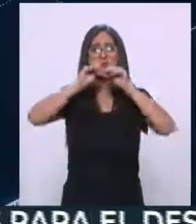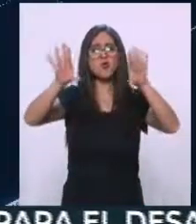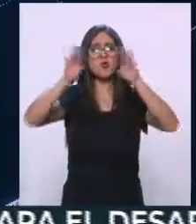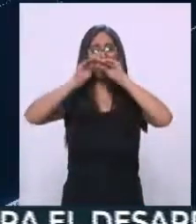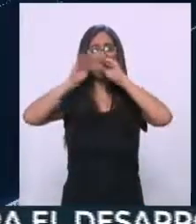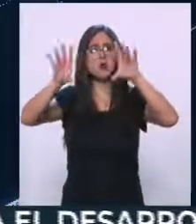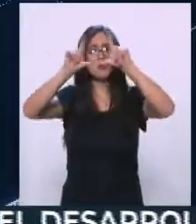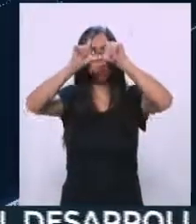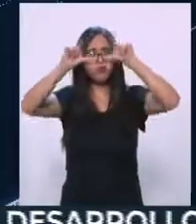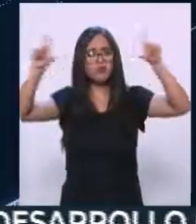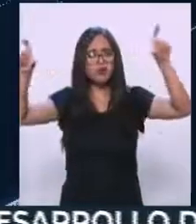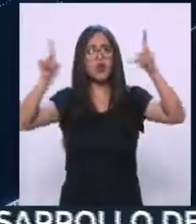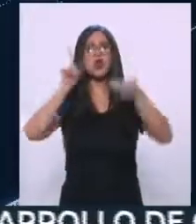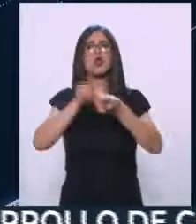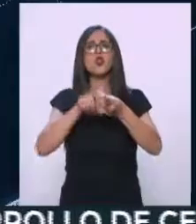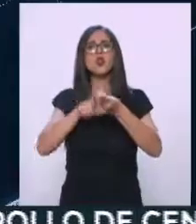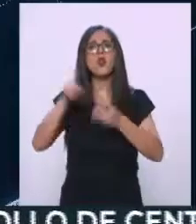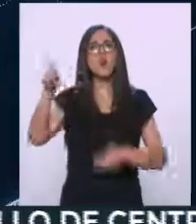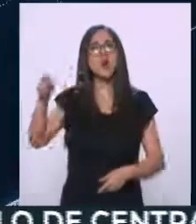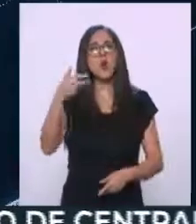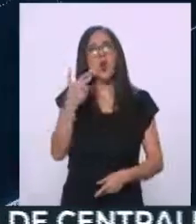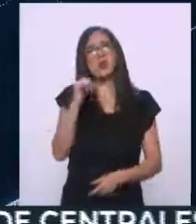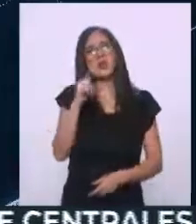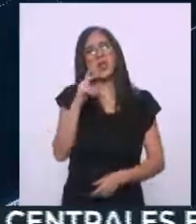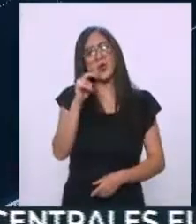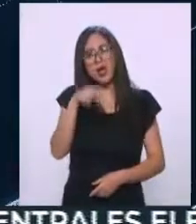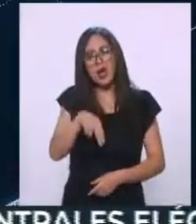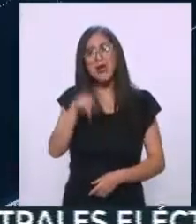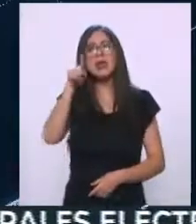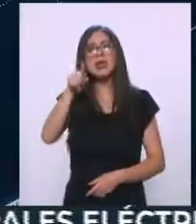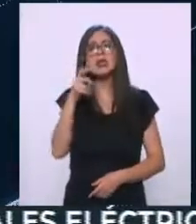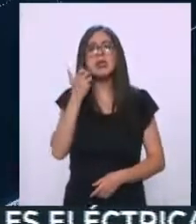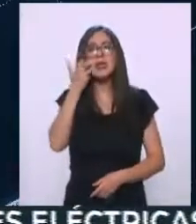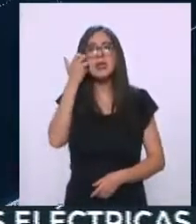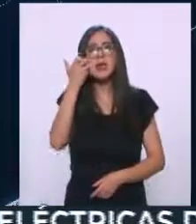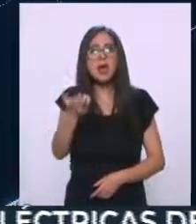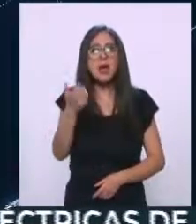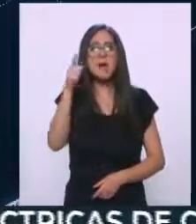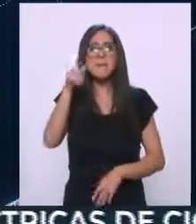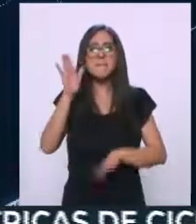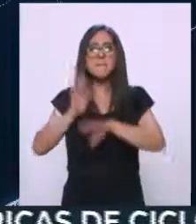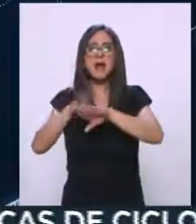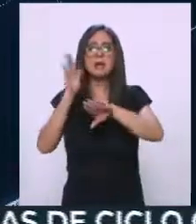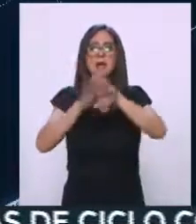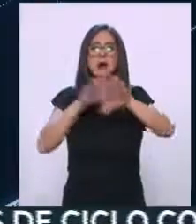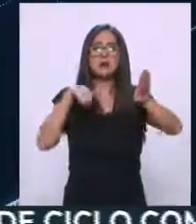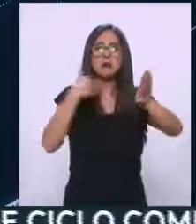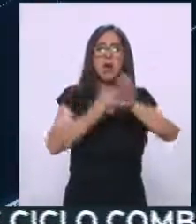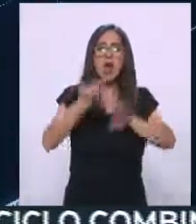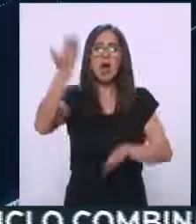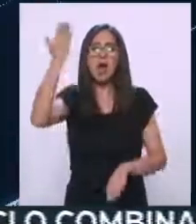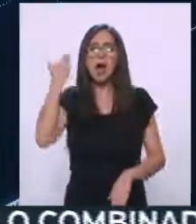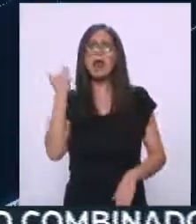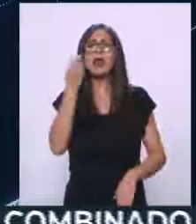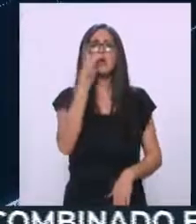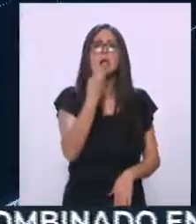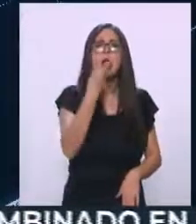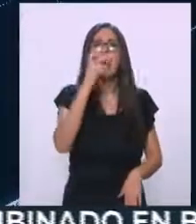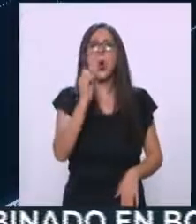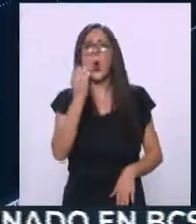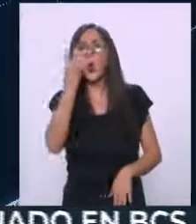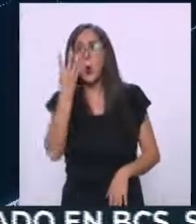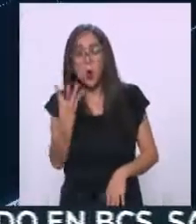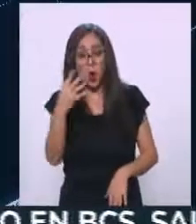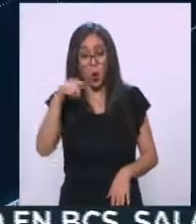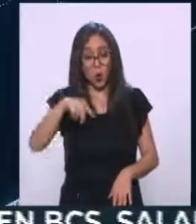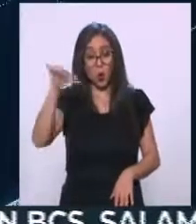nuevo centro que aparece en Huizquilucan parece que se abrió para crear más campañas. Antes eran tres o cuatro training topics y